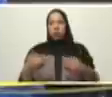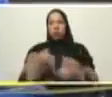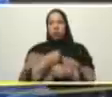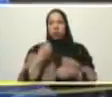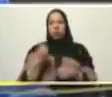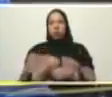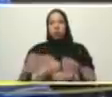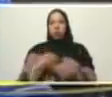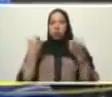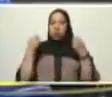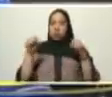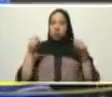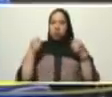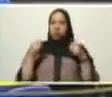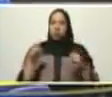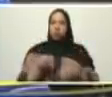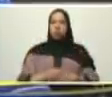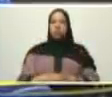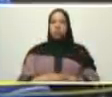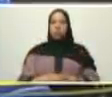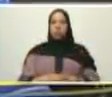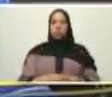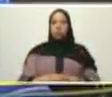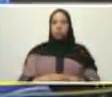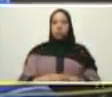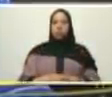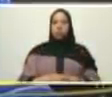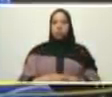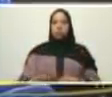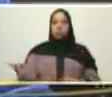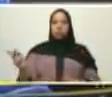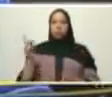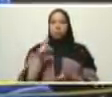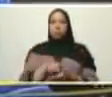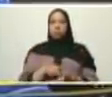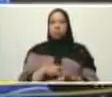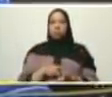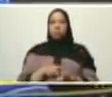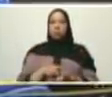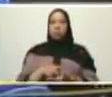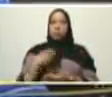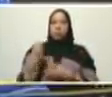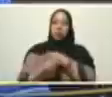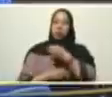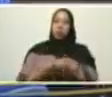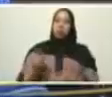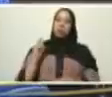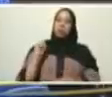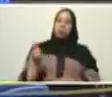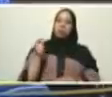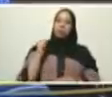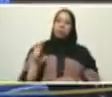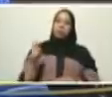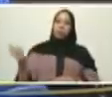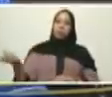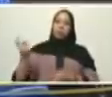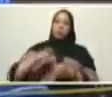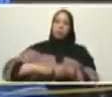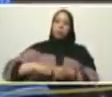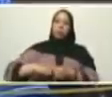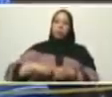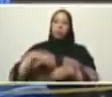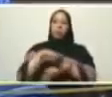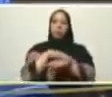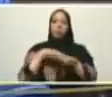aplicación todos ustedes ustedes tienen que estar involucrados como tarea central del